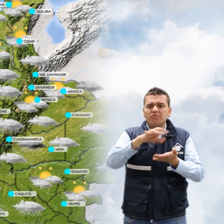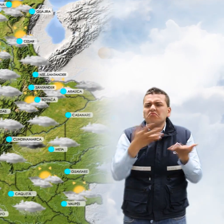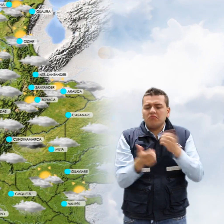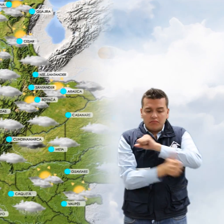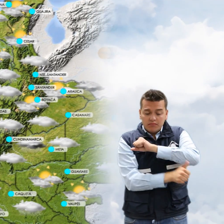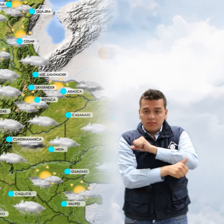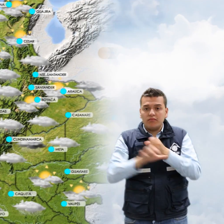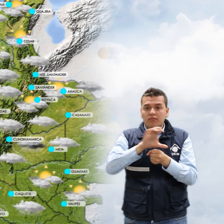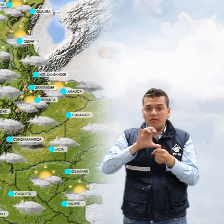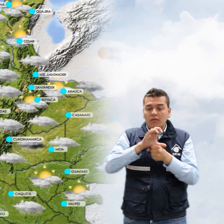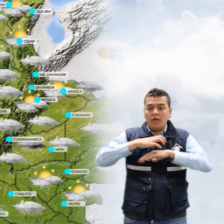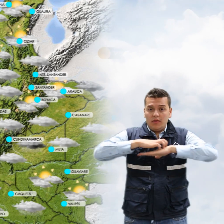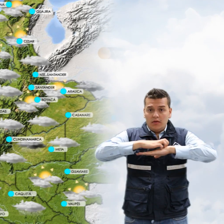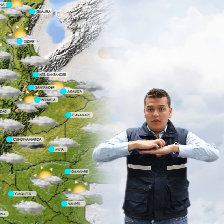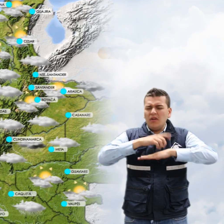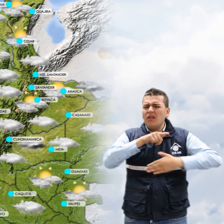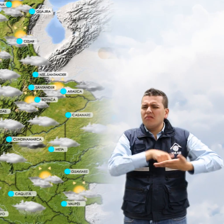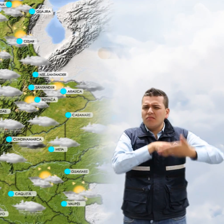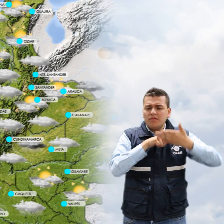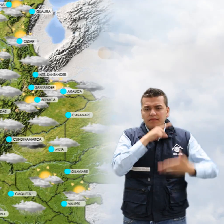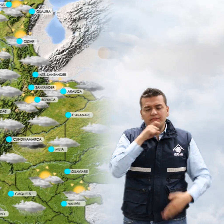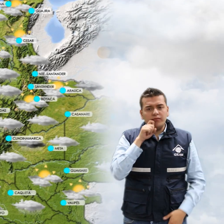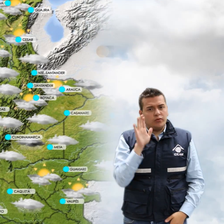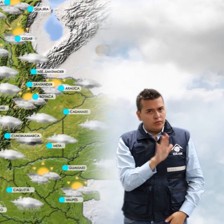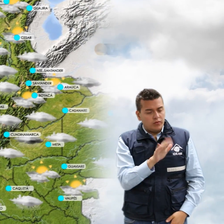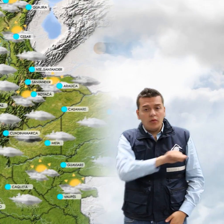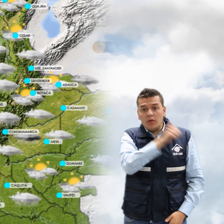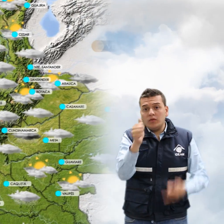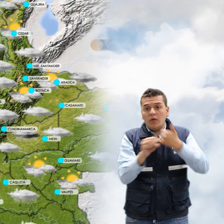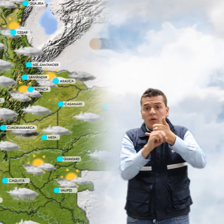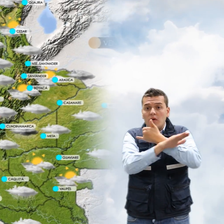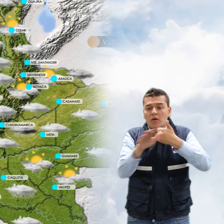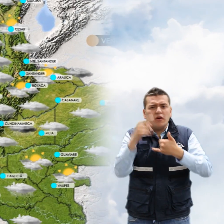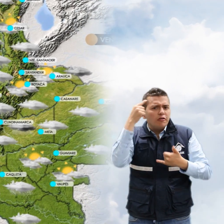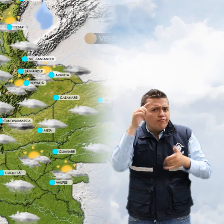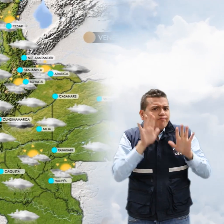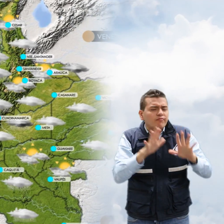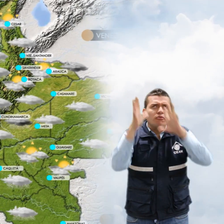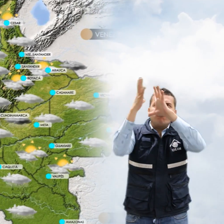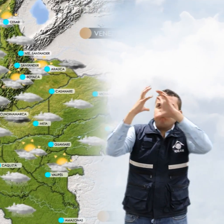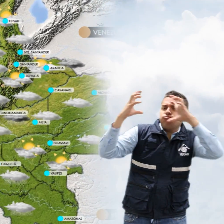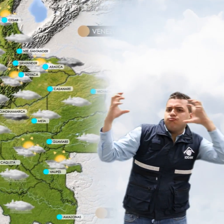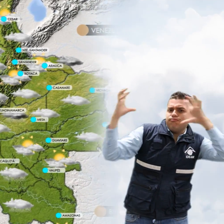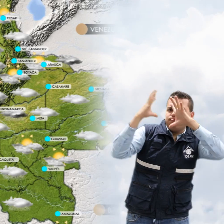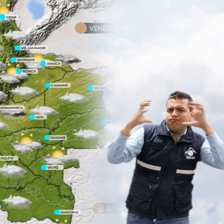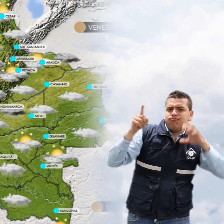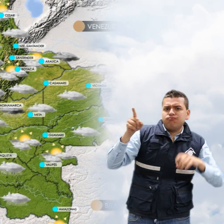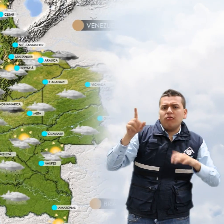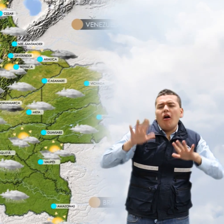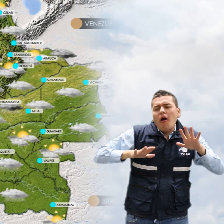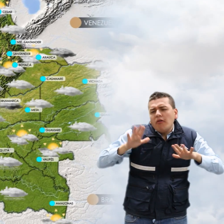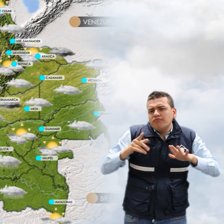de Boyacá, Cundinamarca y Tolima, condiciones secas. En la Orinoquía, se prevé condiciones de nubosas con algunas probabilidades